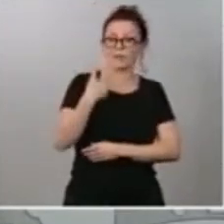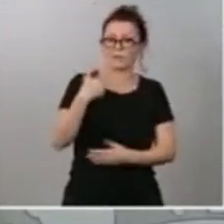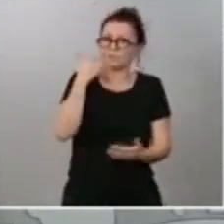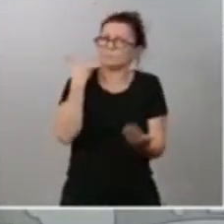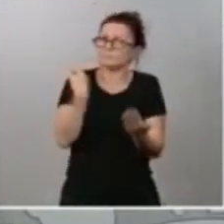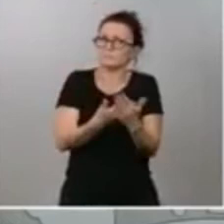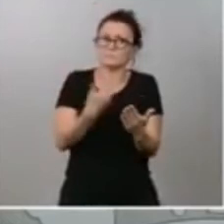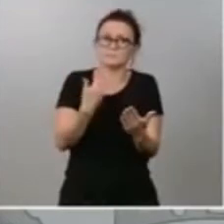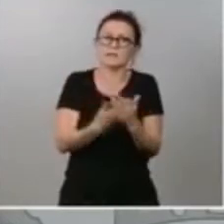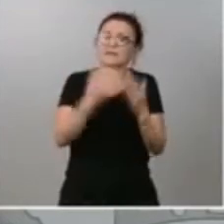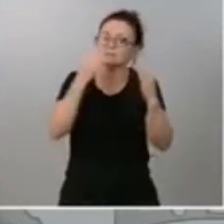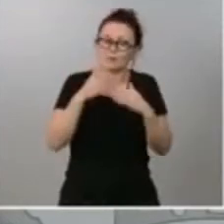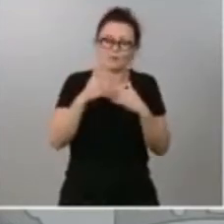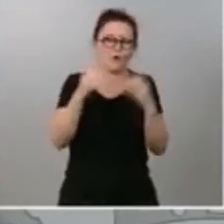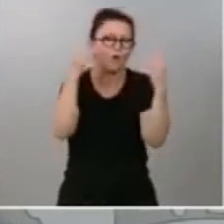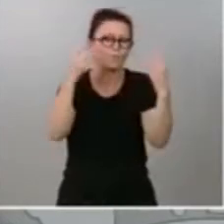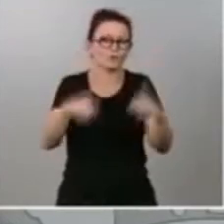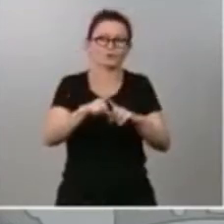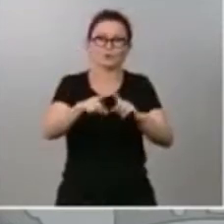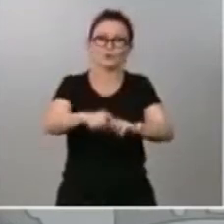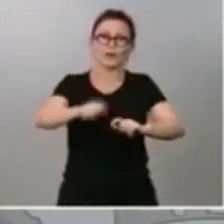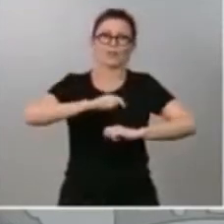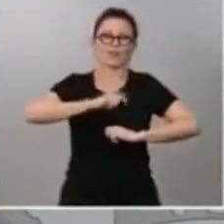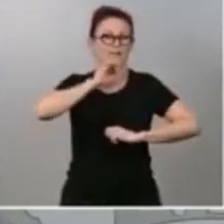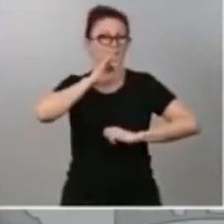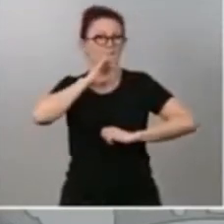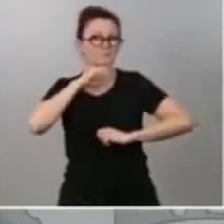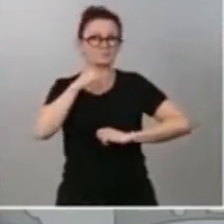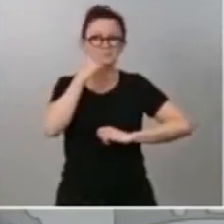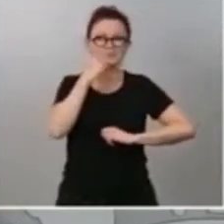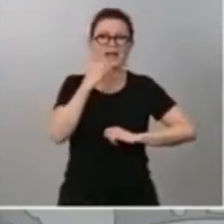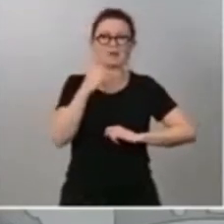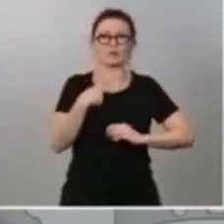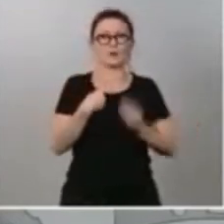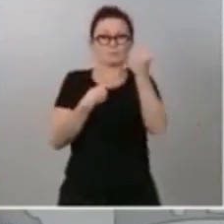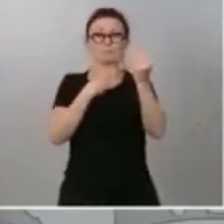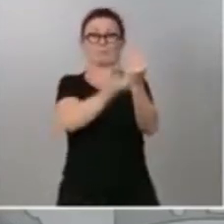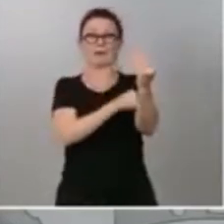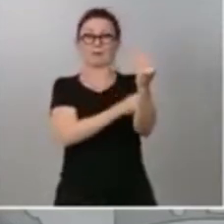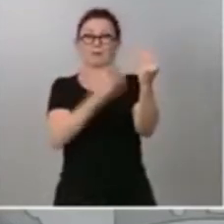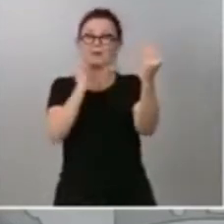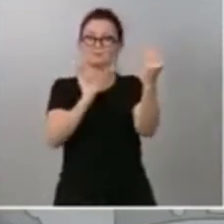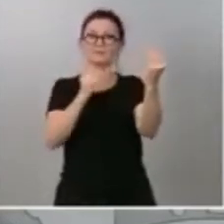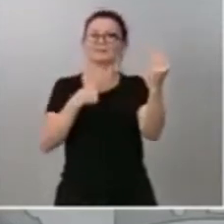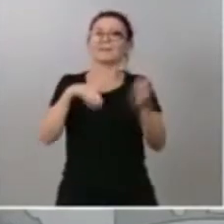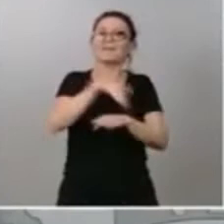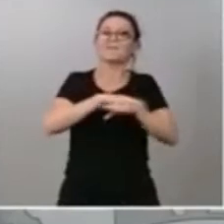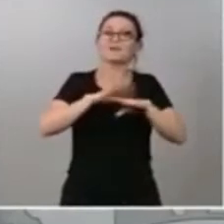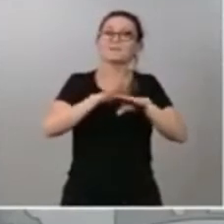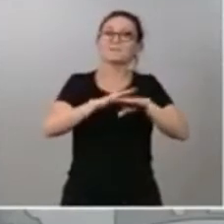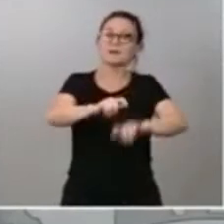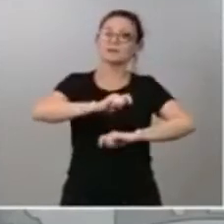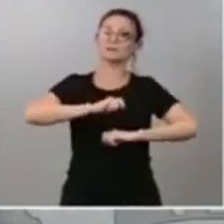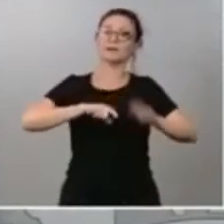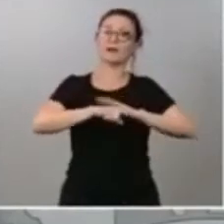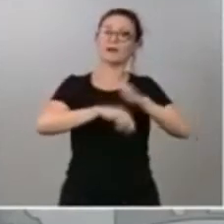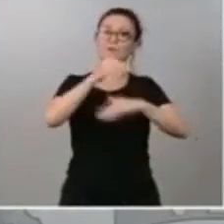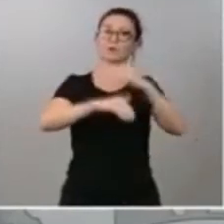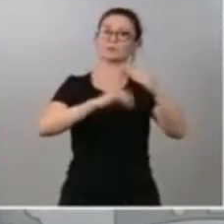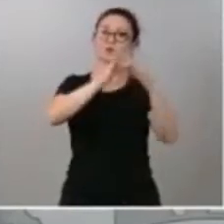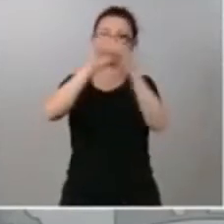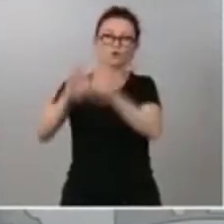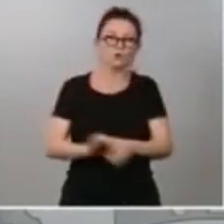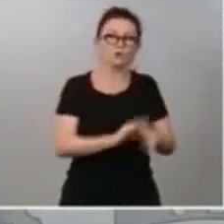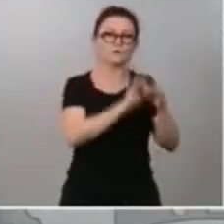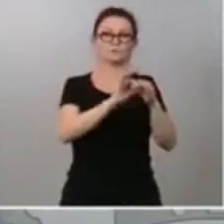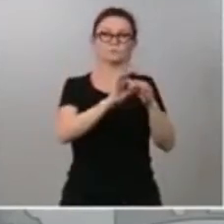pronto en forma de vacuna, es un pilar fundamental, ya no voy a decir para el progreso, para la cohesión, sino también hasta incluso